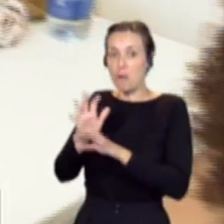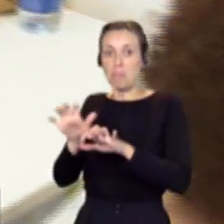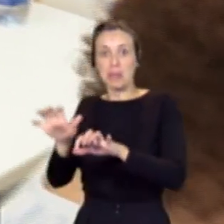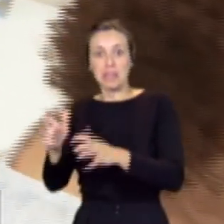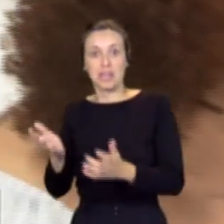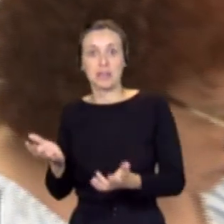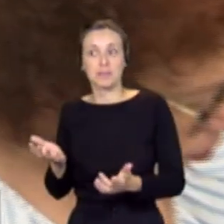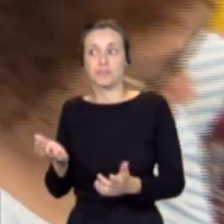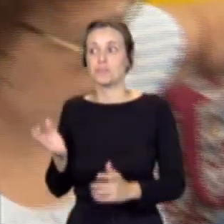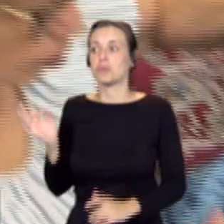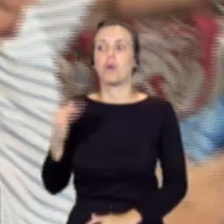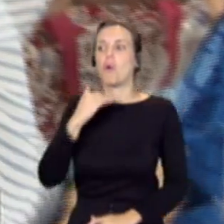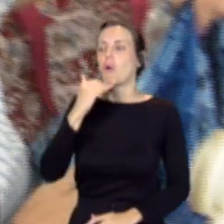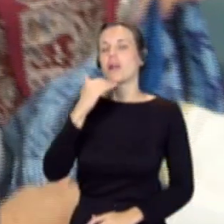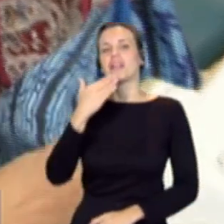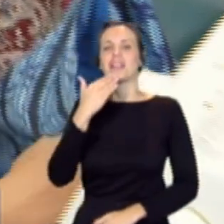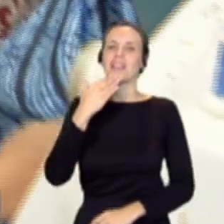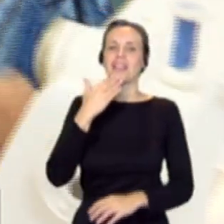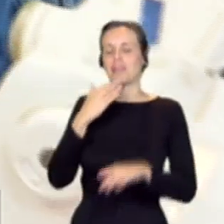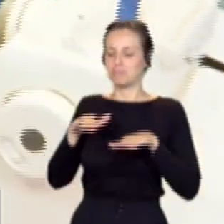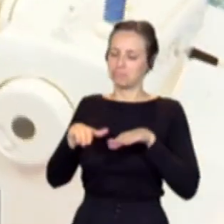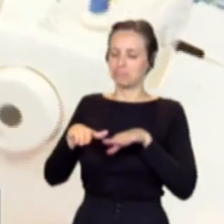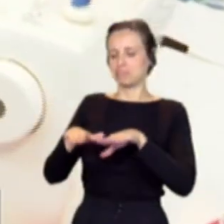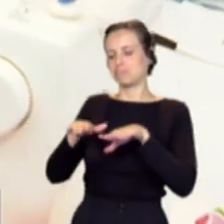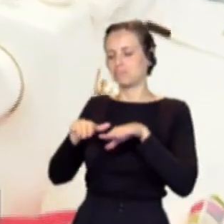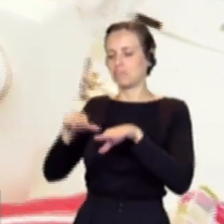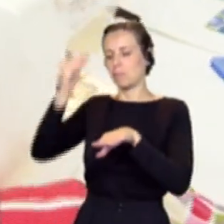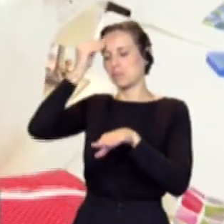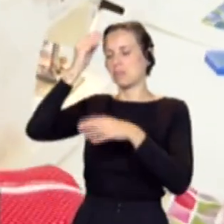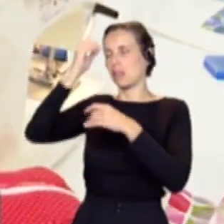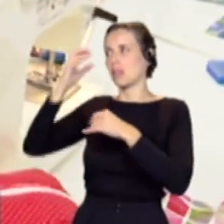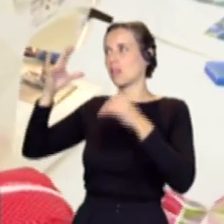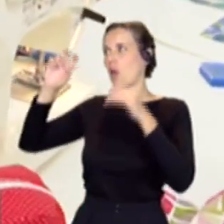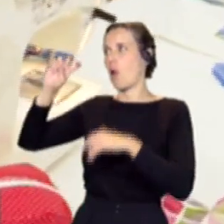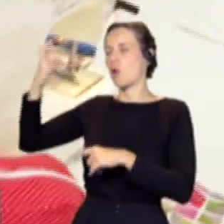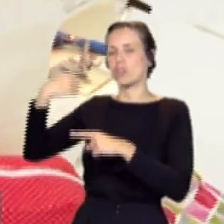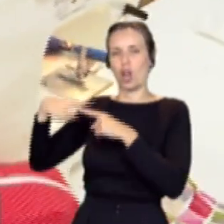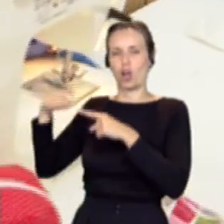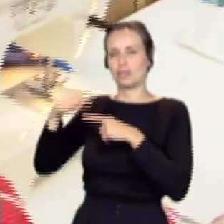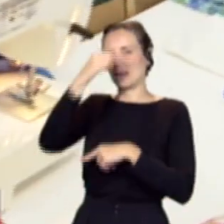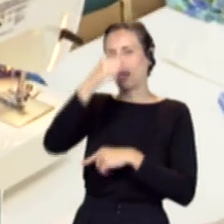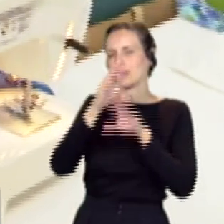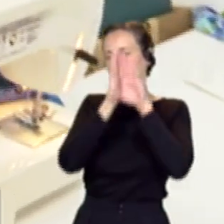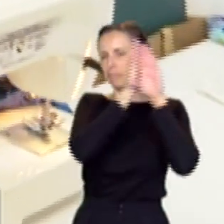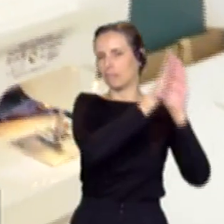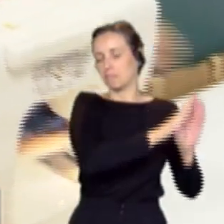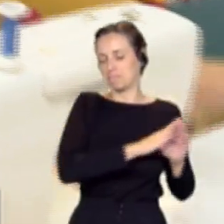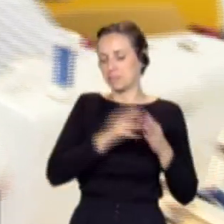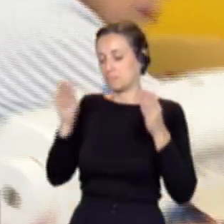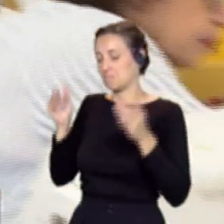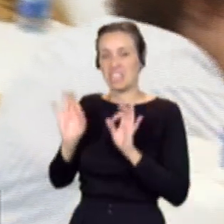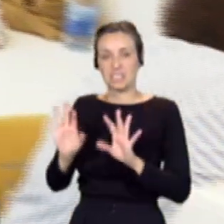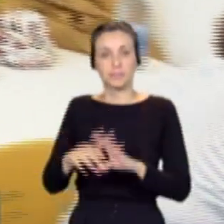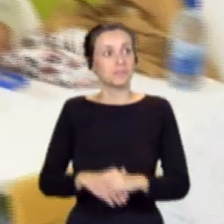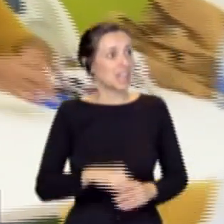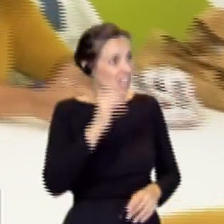algo que les entretenga, que les haga estar pensando en otras cosas y bueno, eso, en realidad eso. La